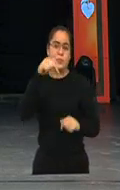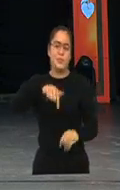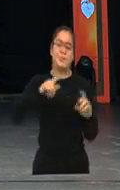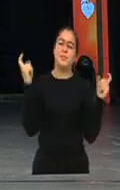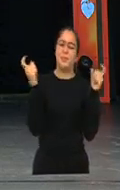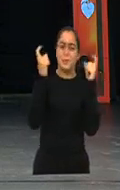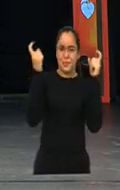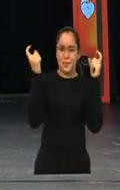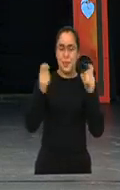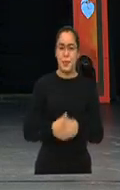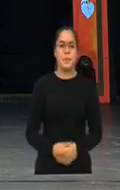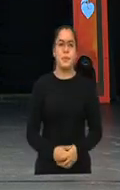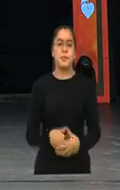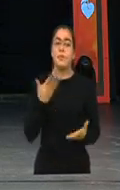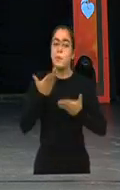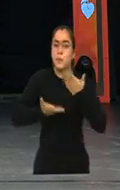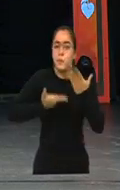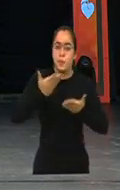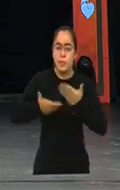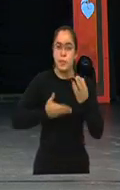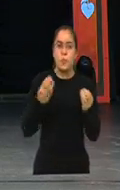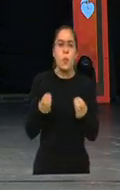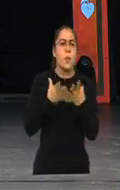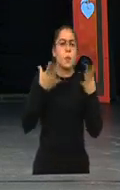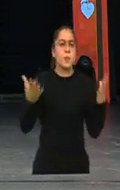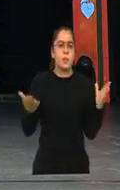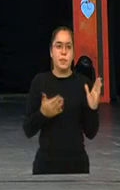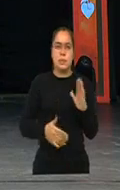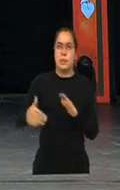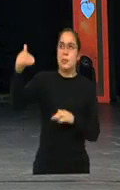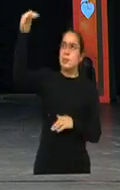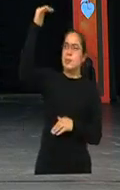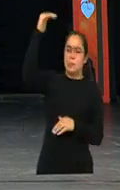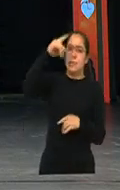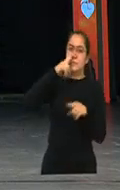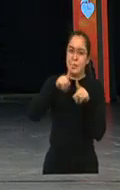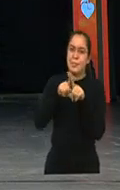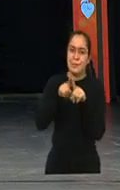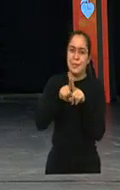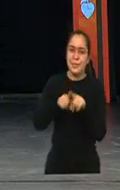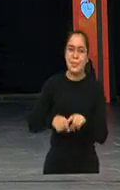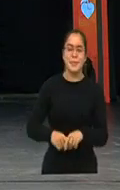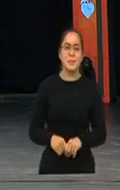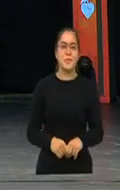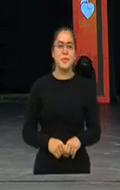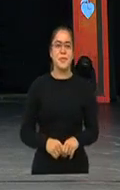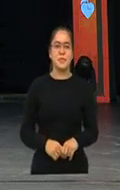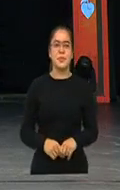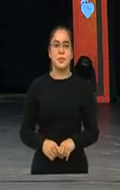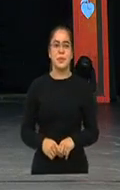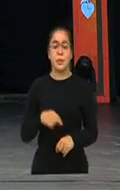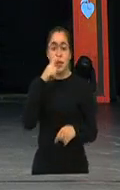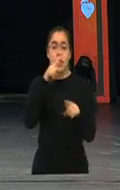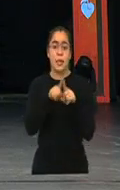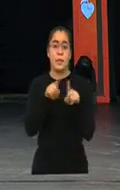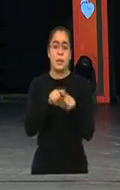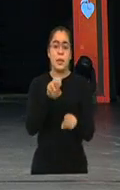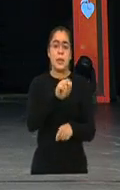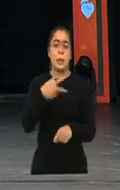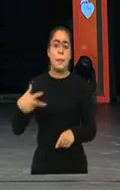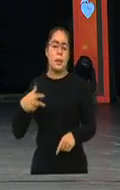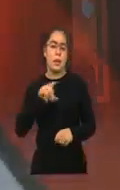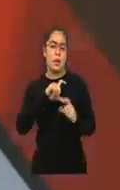Solidaria, muy alta además, muy alta además, también chapina ya de corazón, totalmente